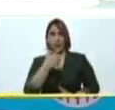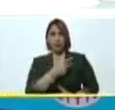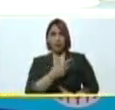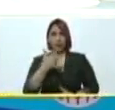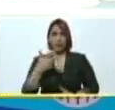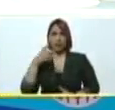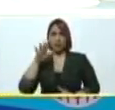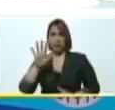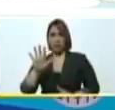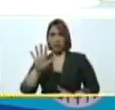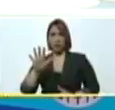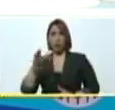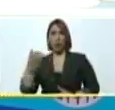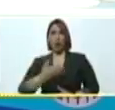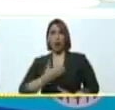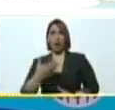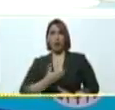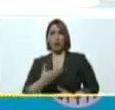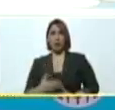335 alcaldías,